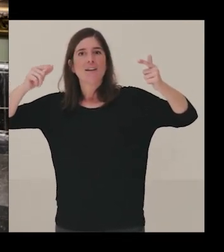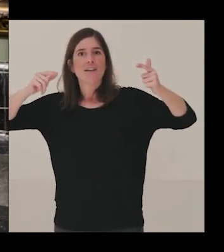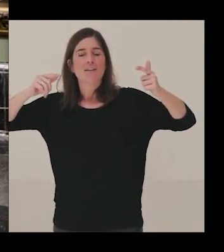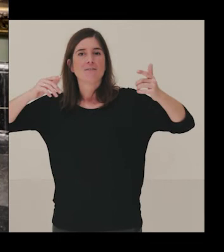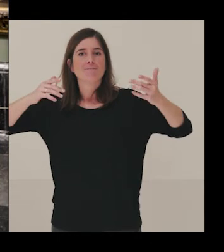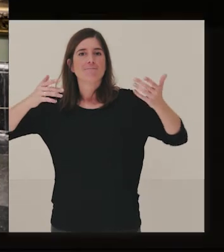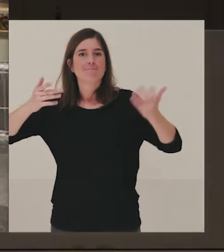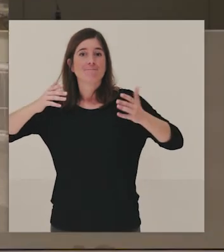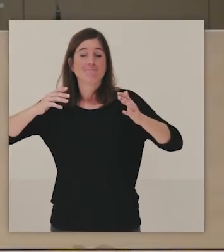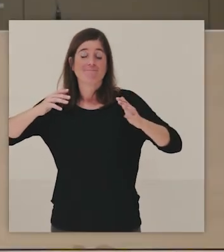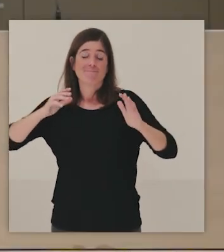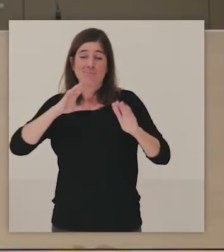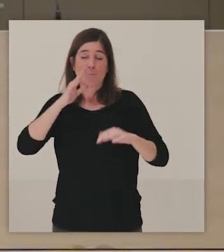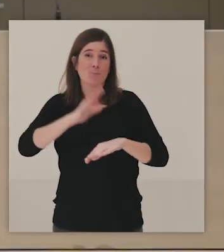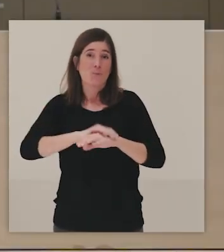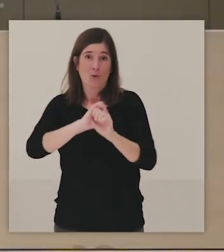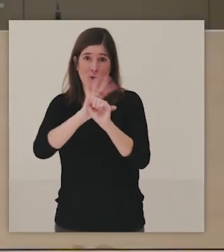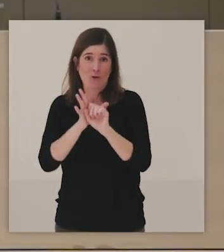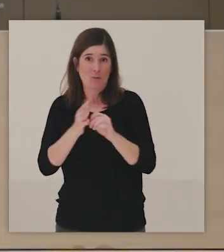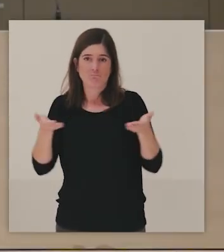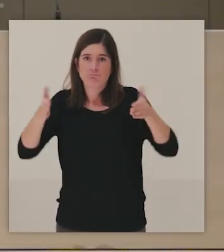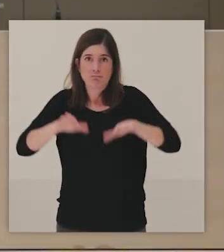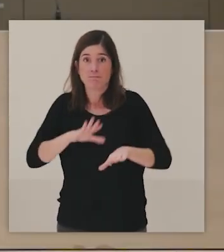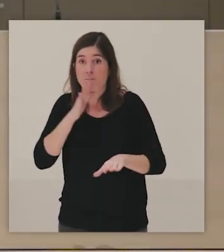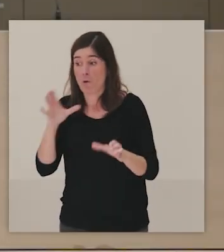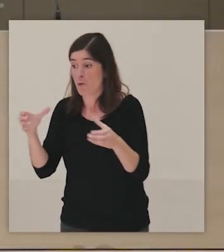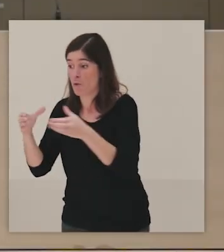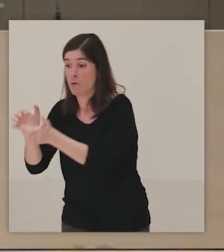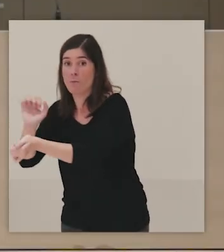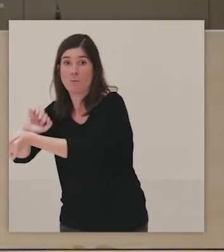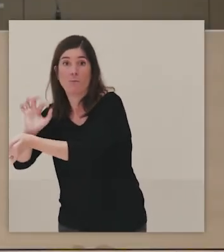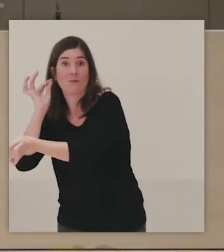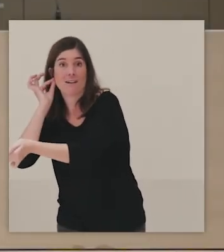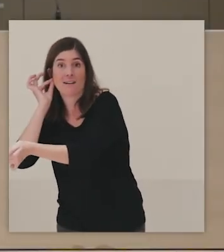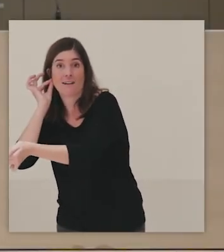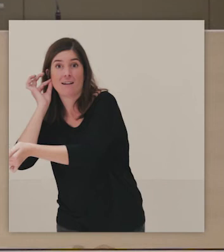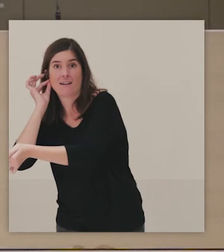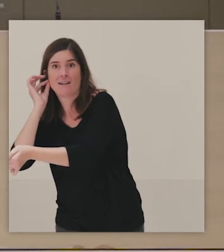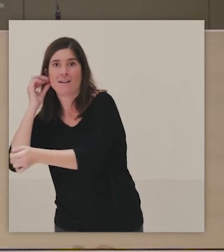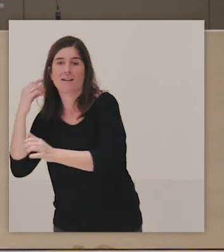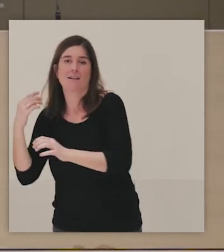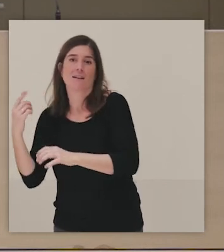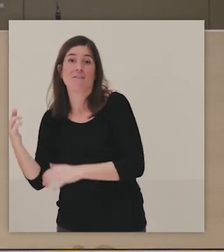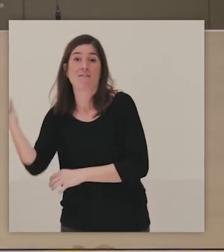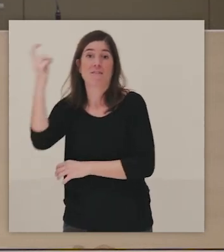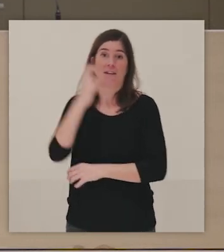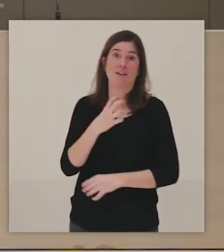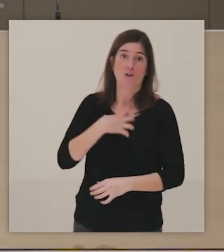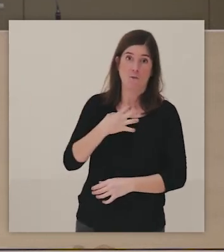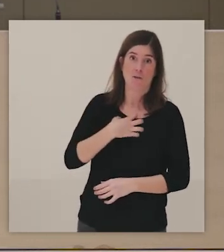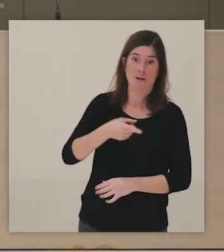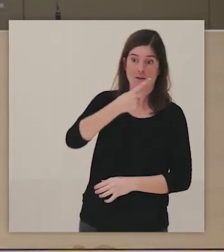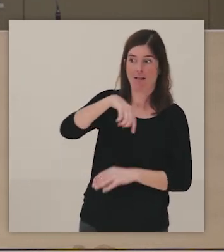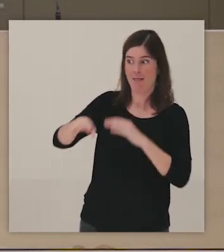se ha tenido que parar en los meses de pandemia porque ni las mujeres podían salir del centro penitenciario